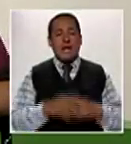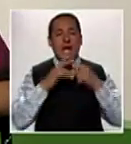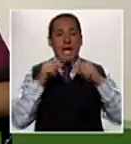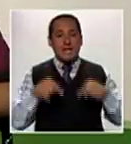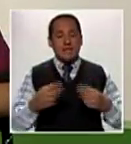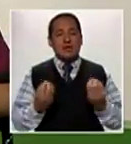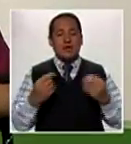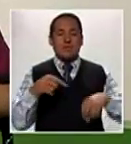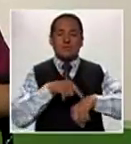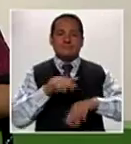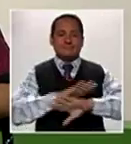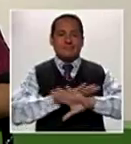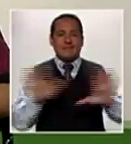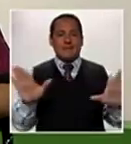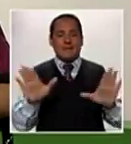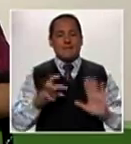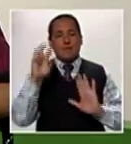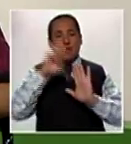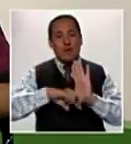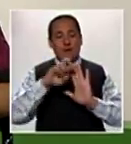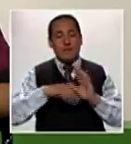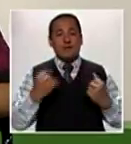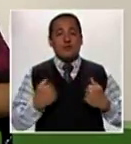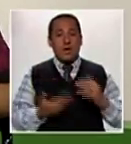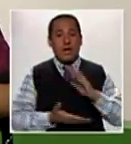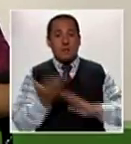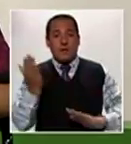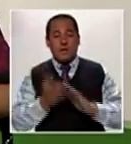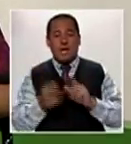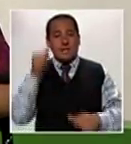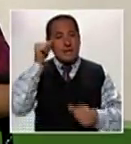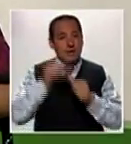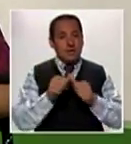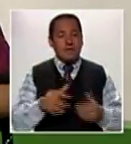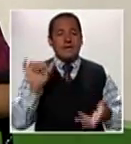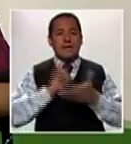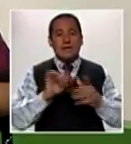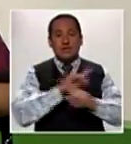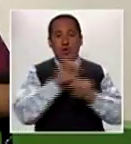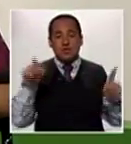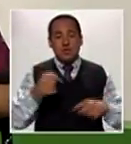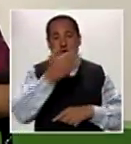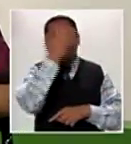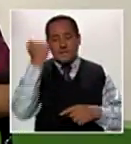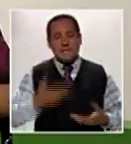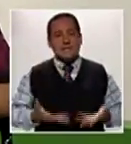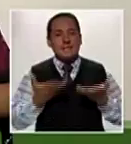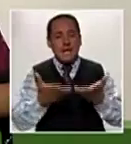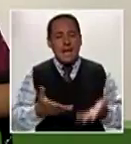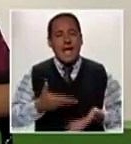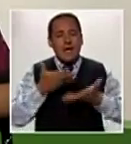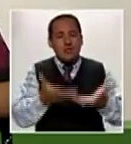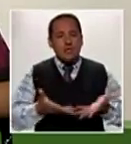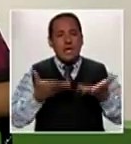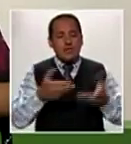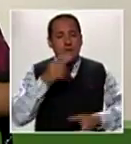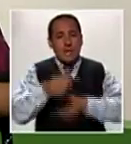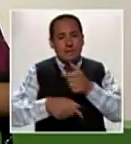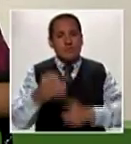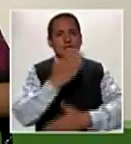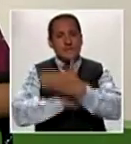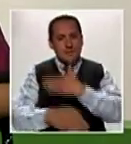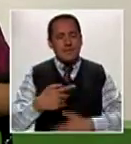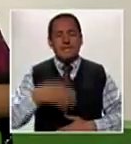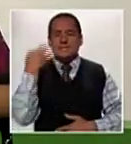Es así amigos como llegamos al final del programa. No nos vamos sin antes recordarles que no se olviden de brindar ayuda a las personas con